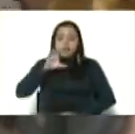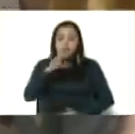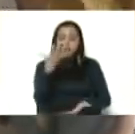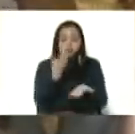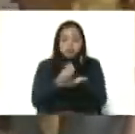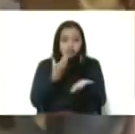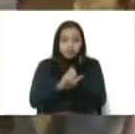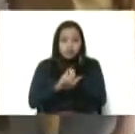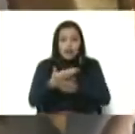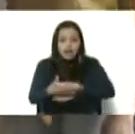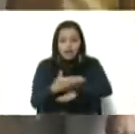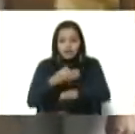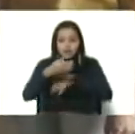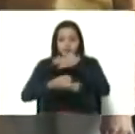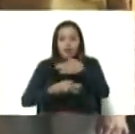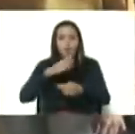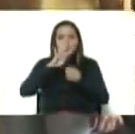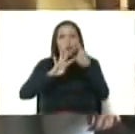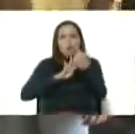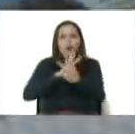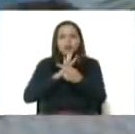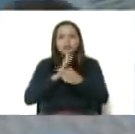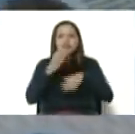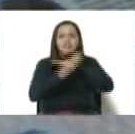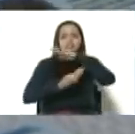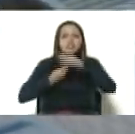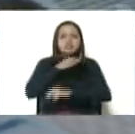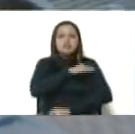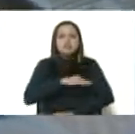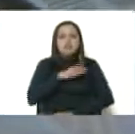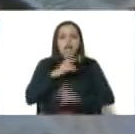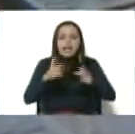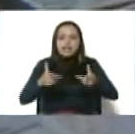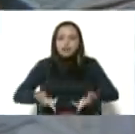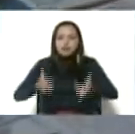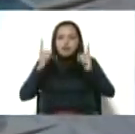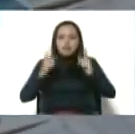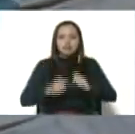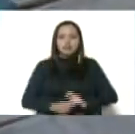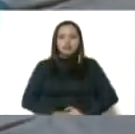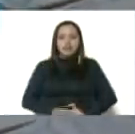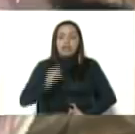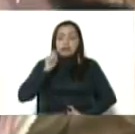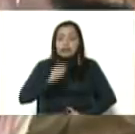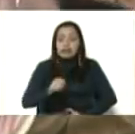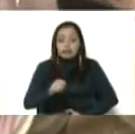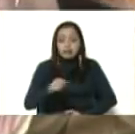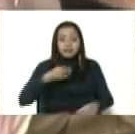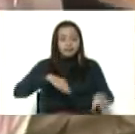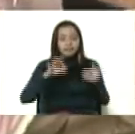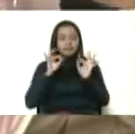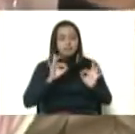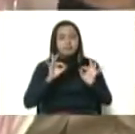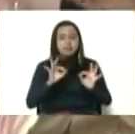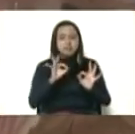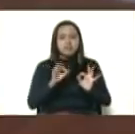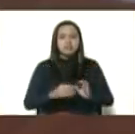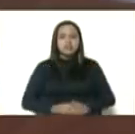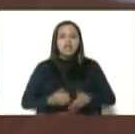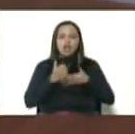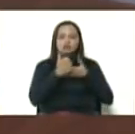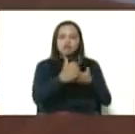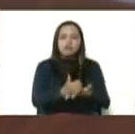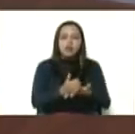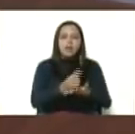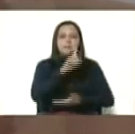como usted decía, gobernadora, son cuatro bases de misiones que se están inaugurando y en esta, en particular, se benefician